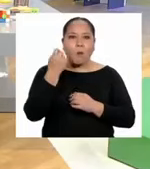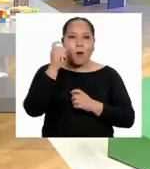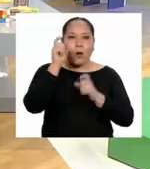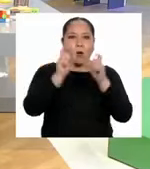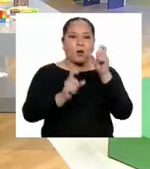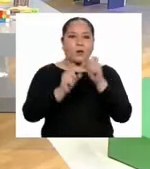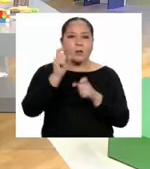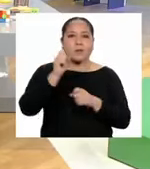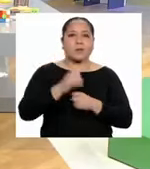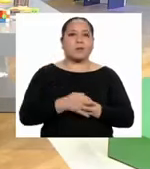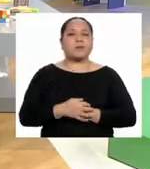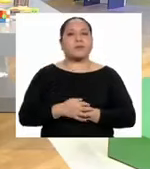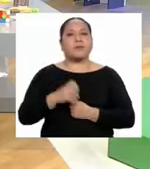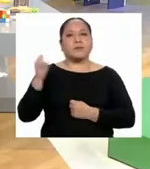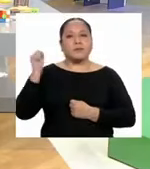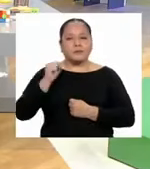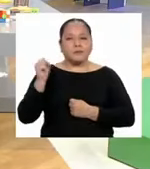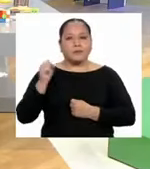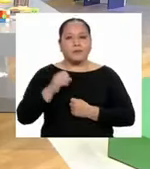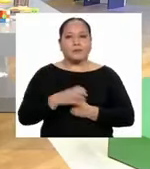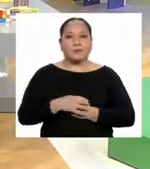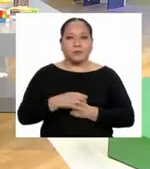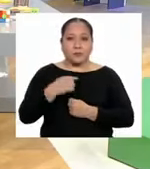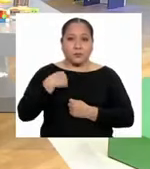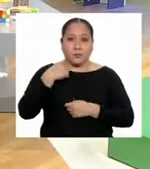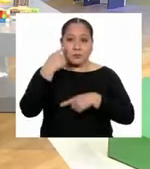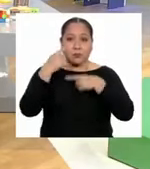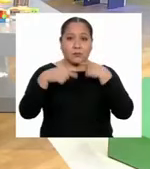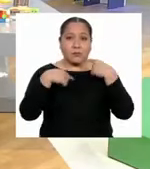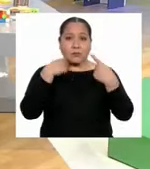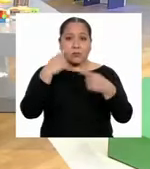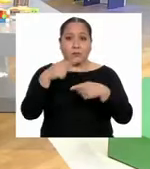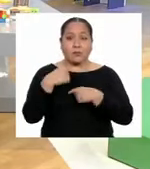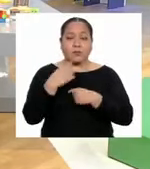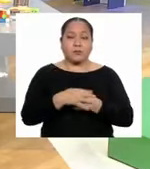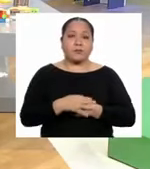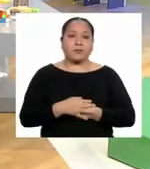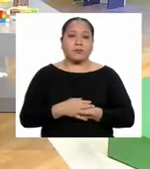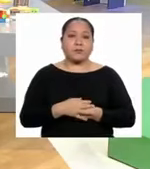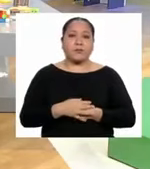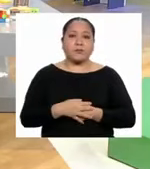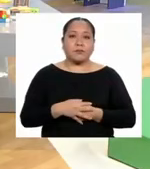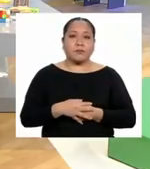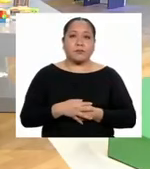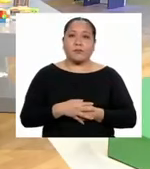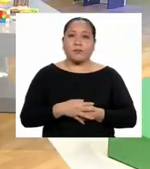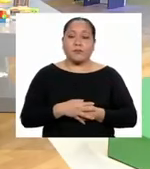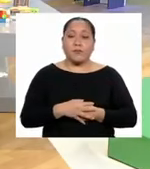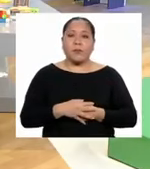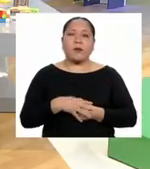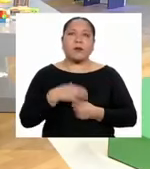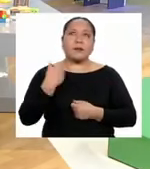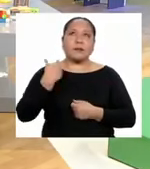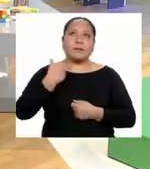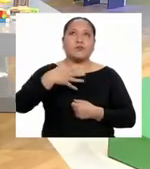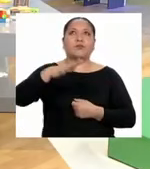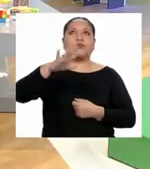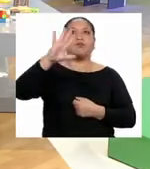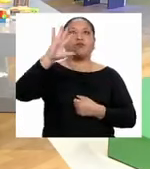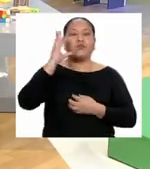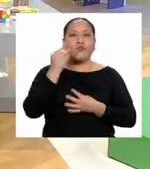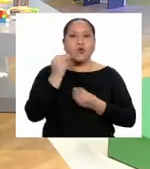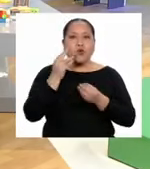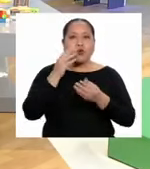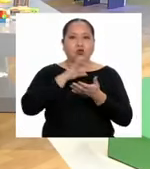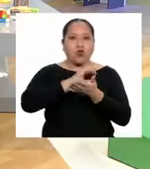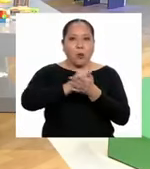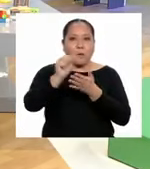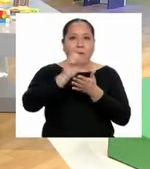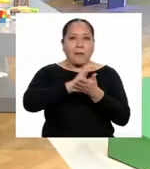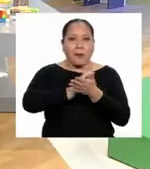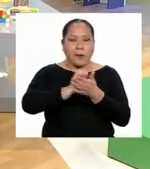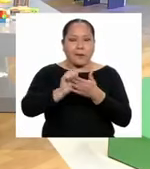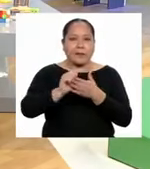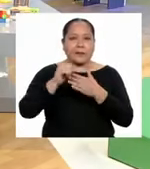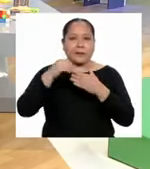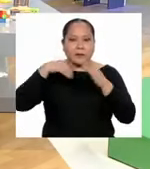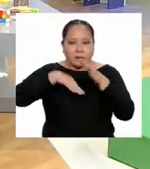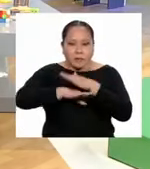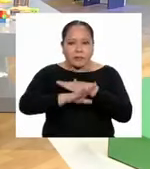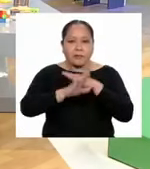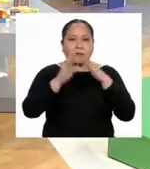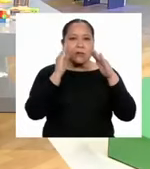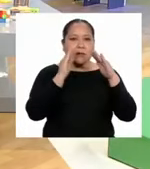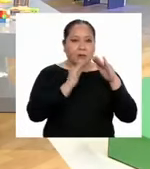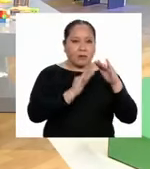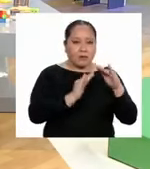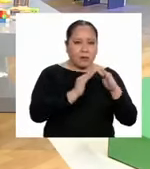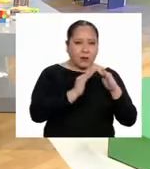Tienes razón. Se los voy a contar. Bueno, después de tantos meses en casa acatando el distanciamiento social,